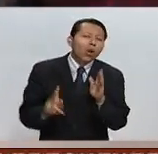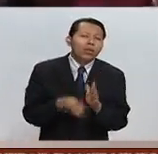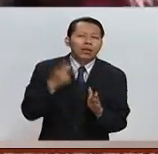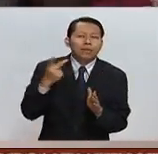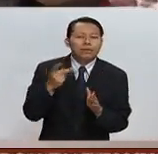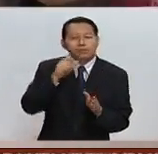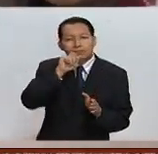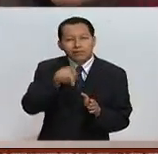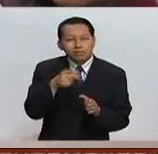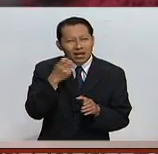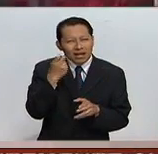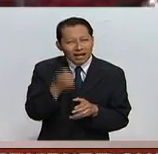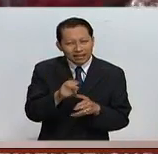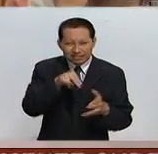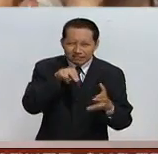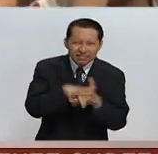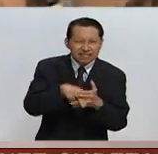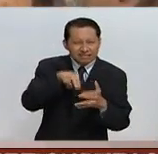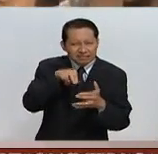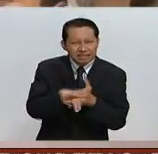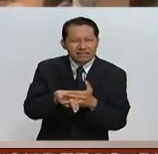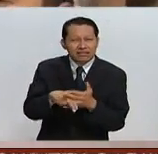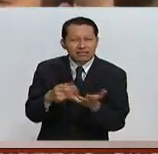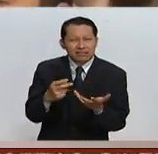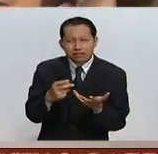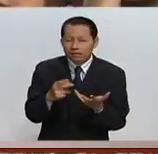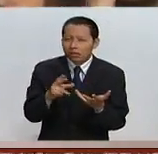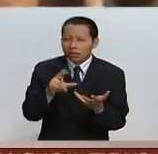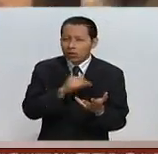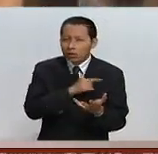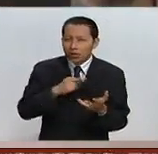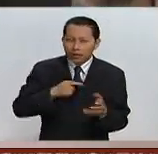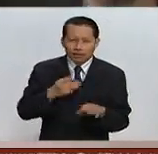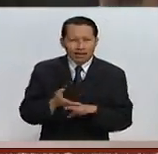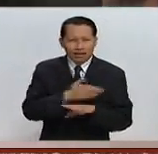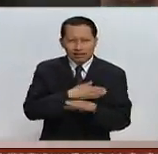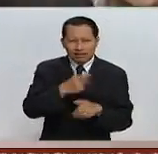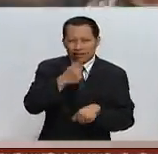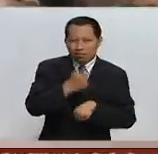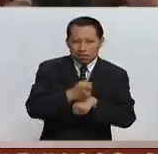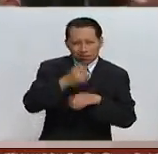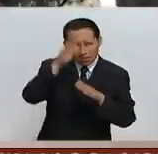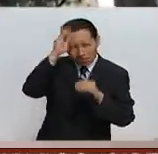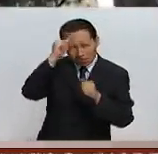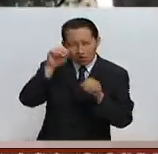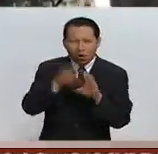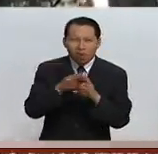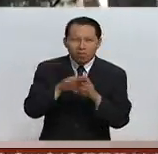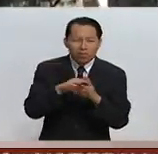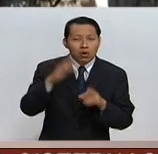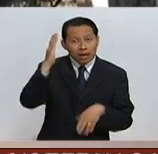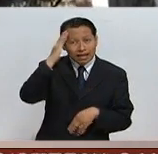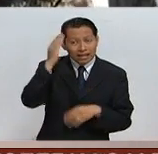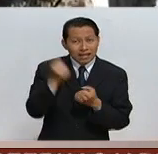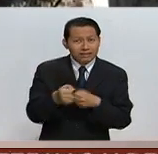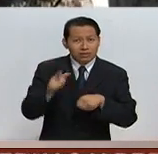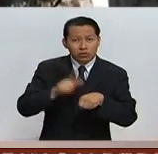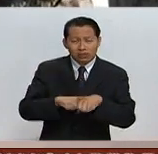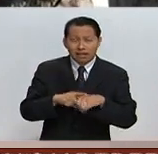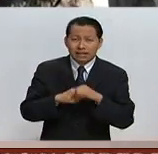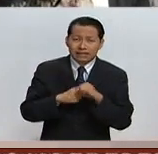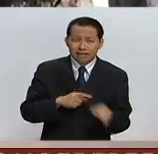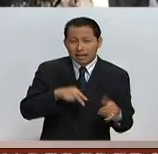ocurrir esa tragedia del primer acuerdo, esa masacre de líderes sociales y de